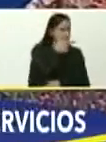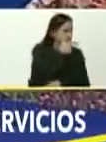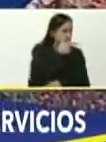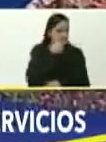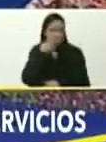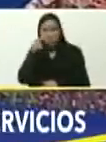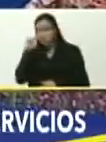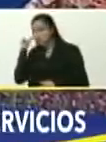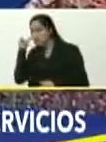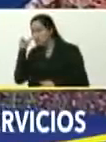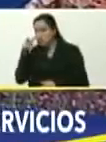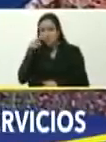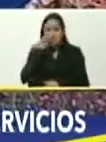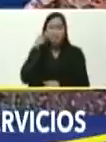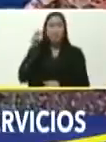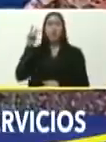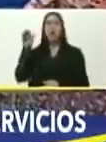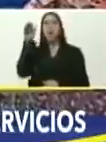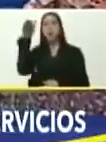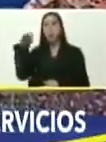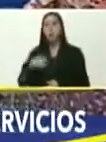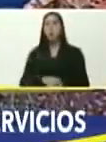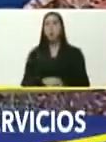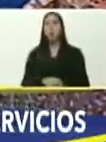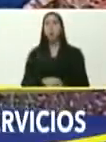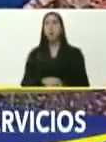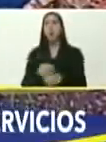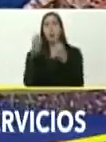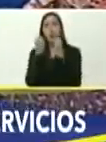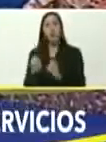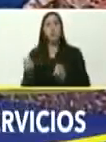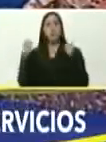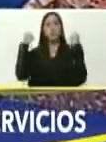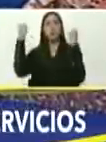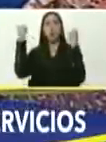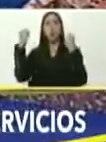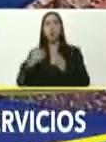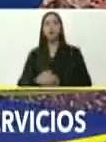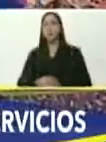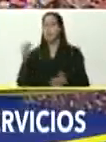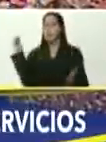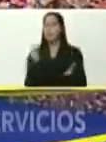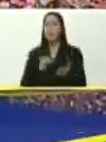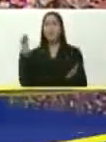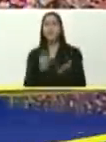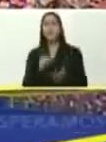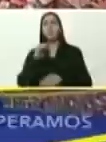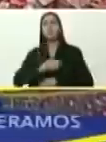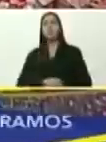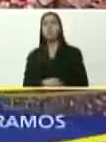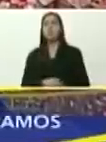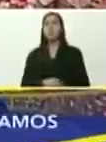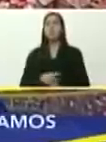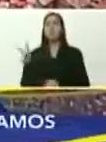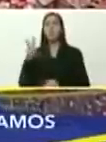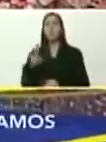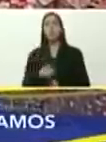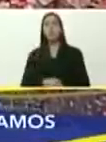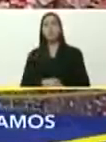el futuro de victorias y victorias y victorias, que es lo que viene para Venezuela,